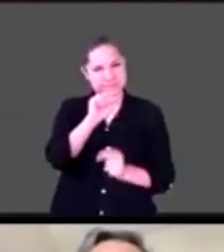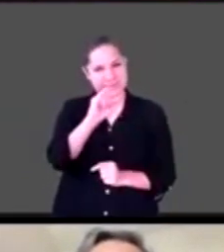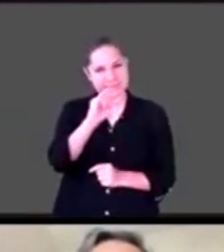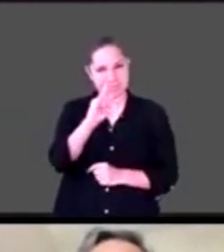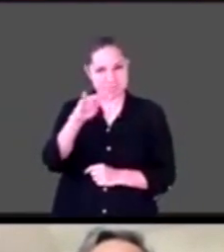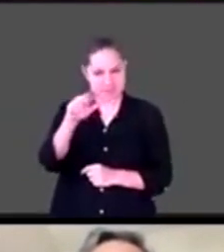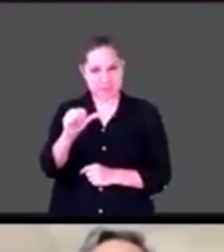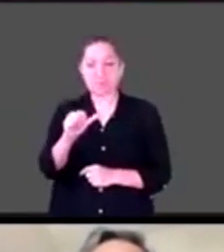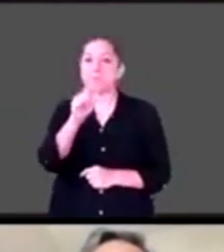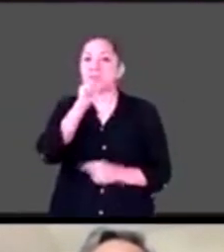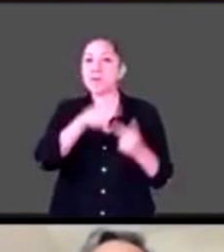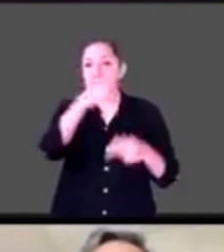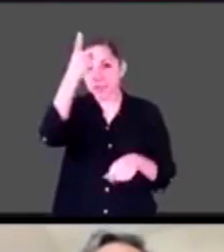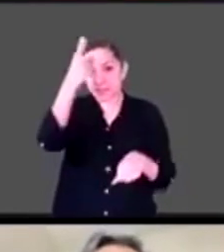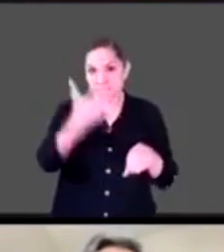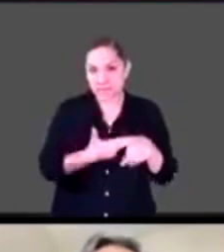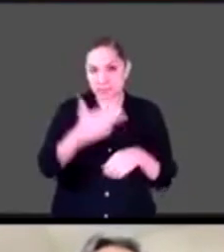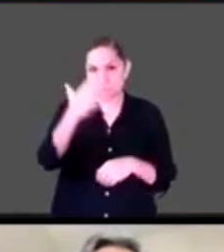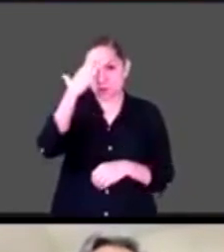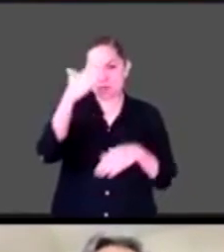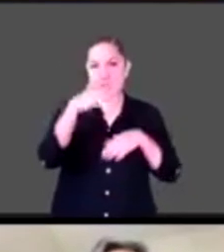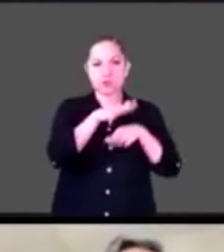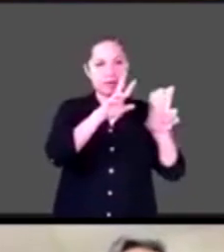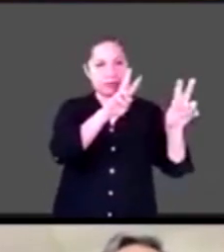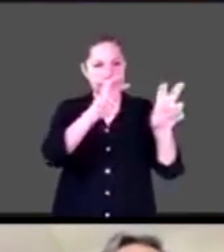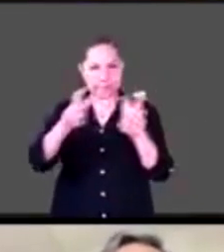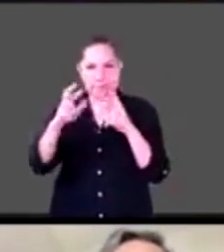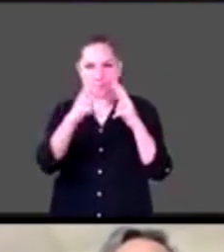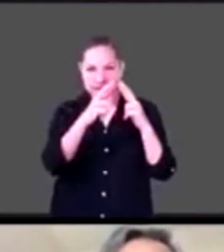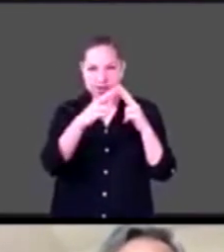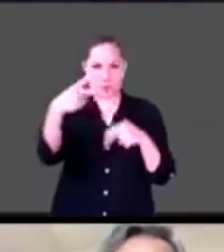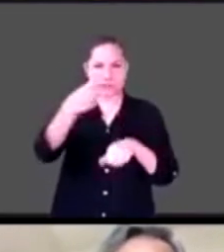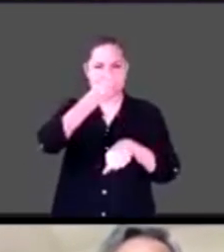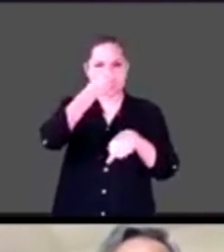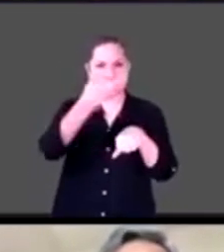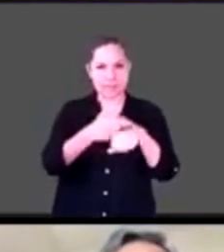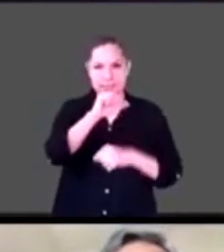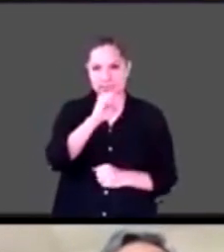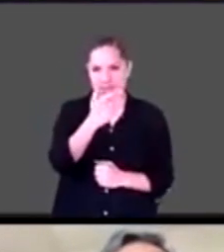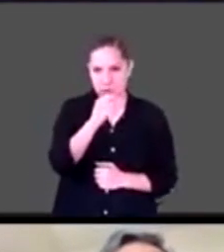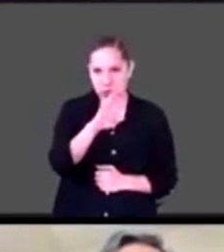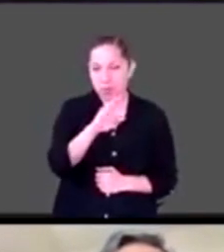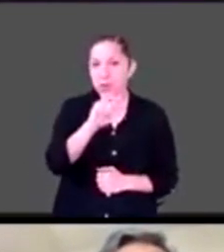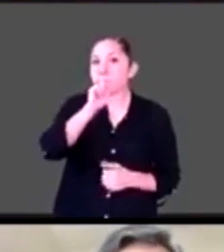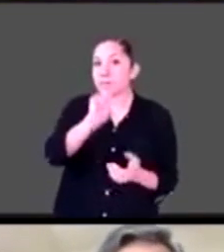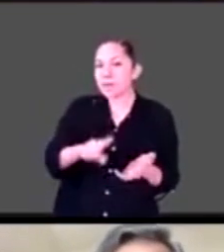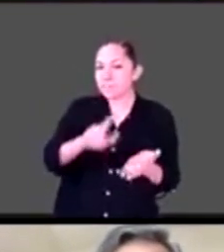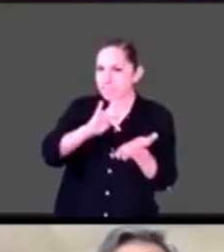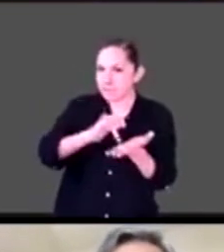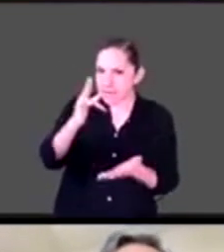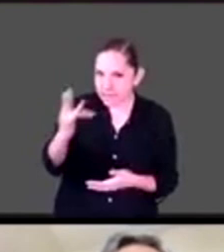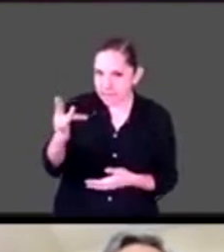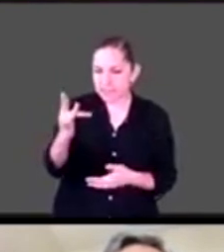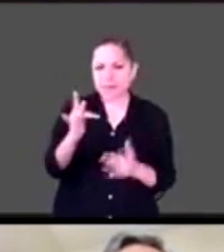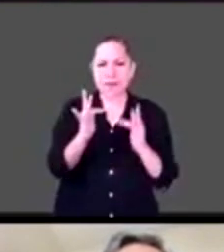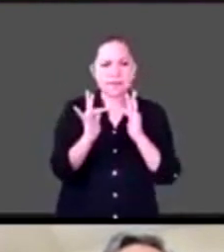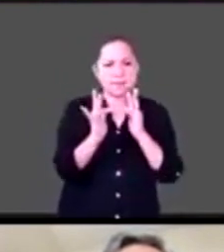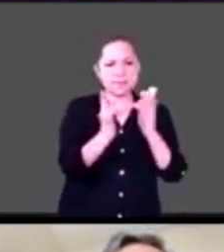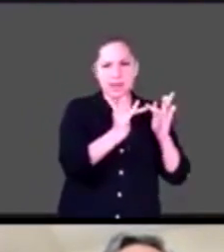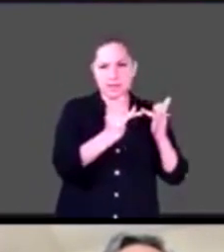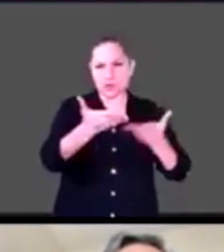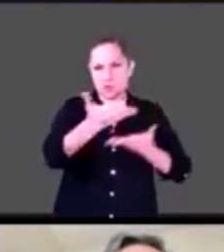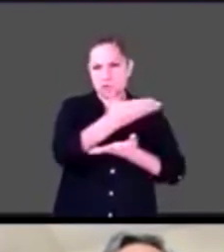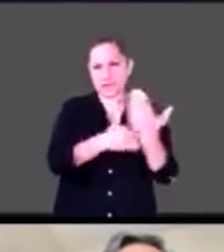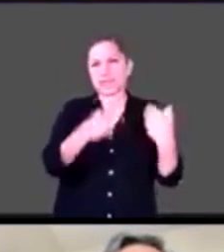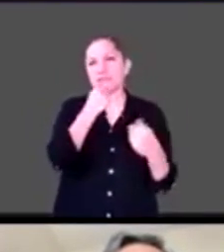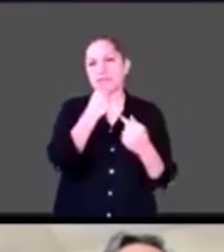a la Dirección General de Asuntos Religiosos de la Secretaría de Gobernación y también quisiera agradecer a Tejiendo Redes Infancia por permitirnos el uso de